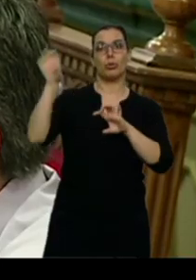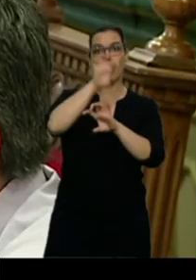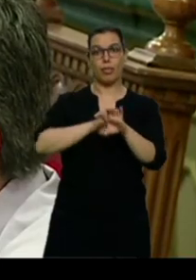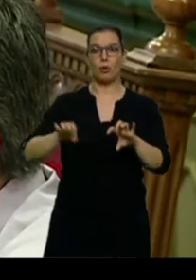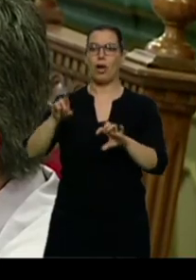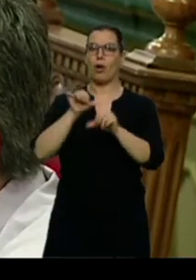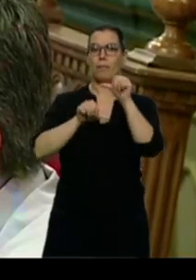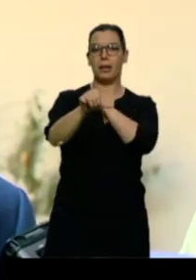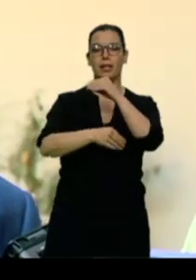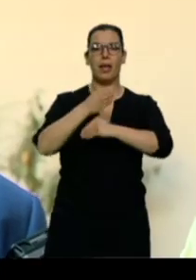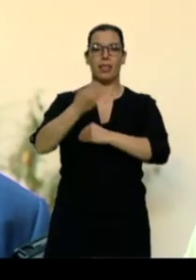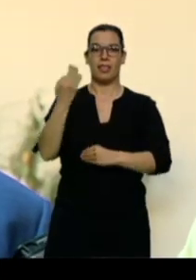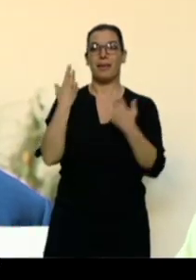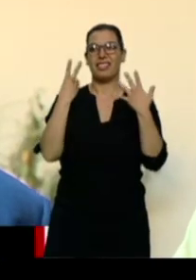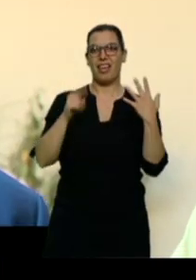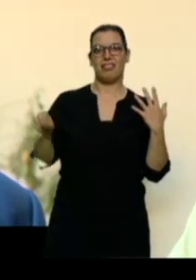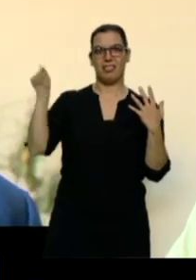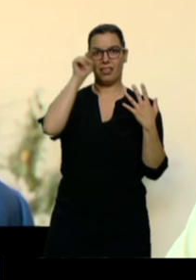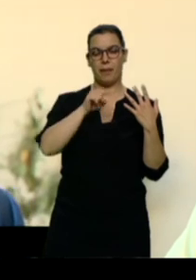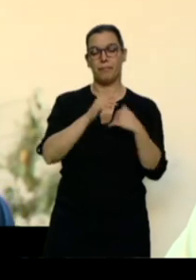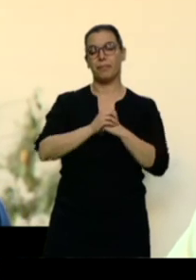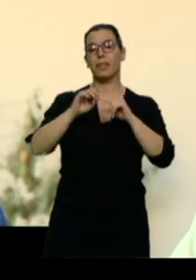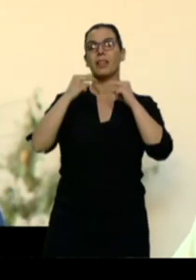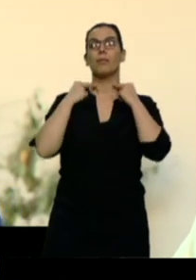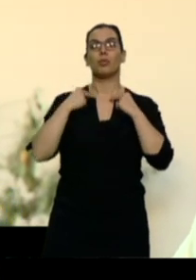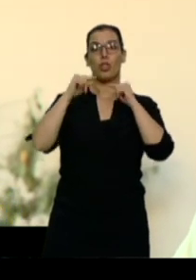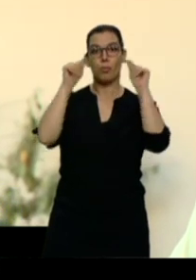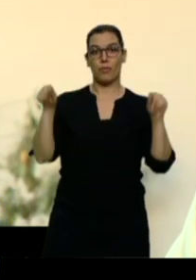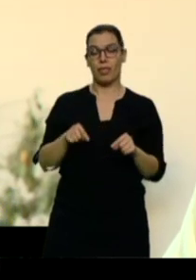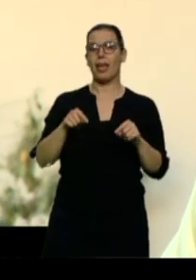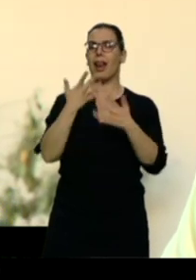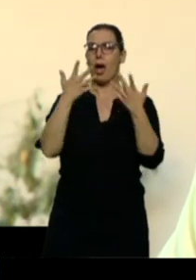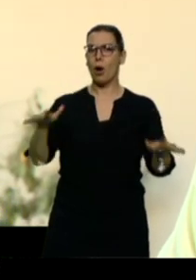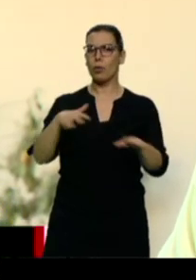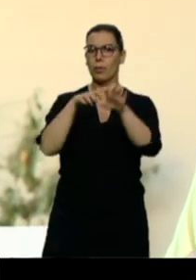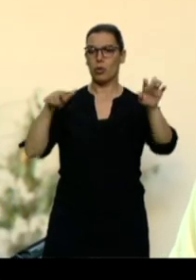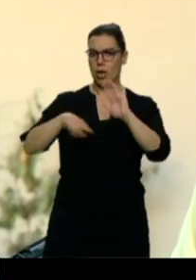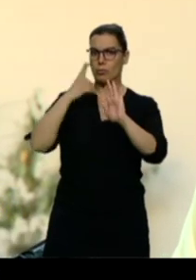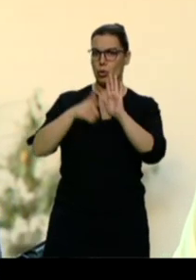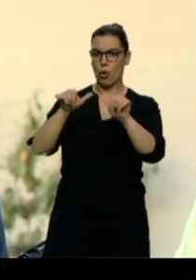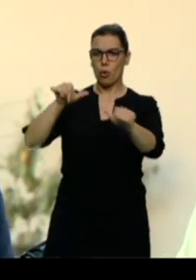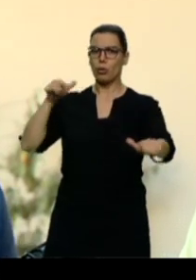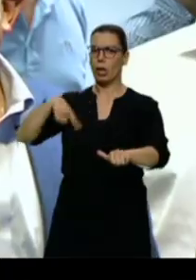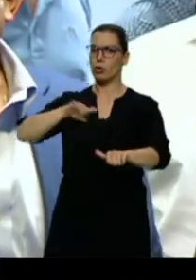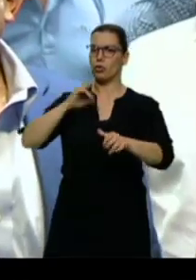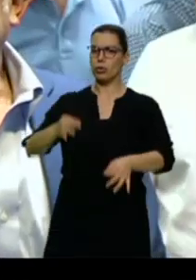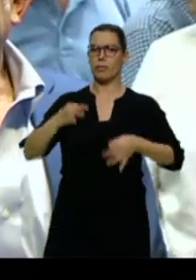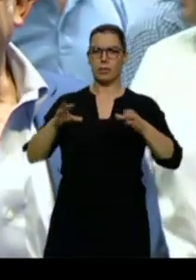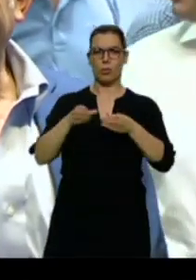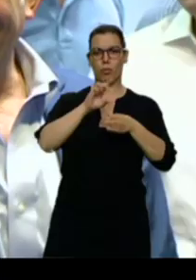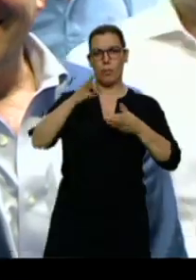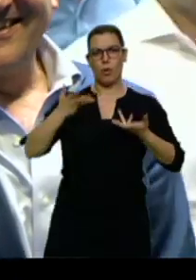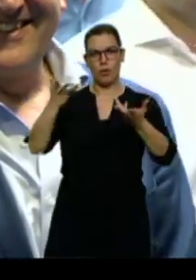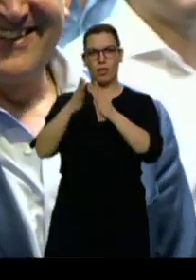ahora en siete de ellas. La diputación provincial, aun cuando hemos tenido mayorías absolutas, siempre hemos estado dispuestos desde el Grupo Popular al pacto. El actual